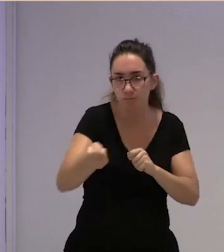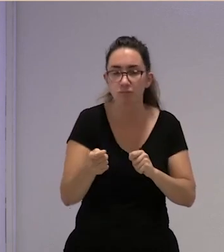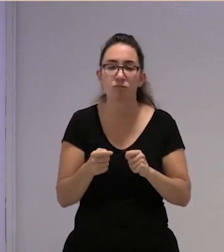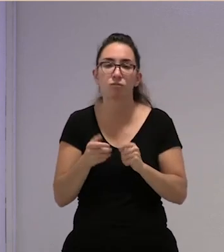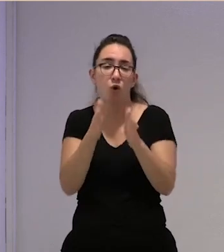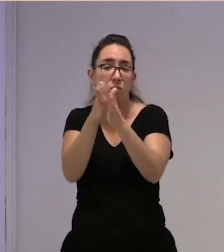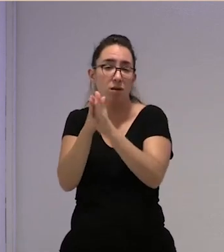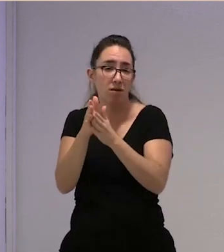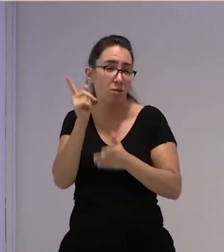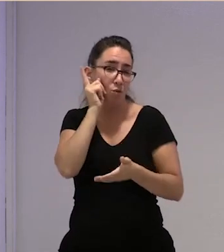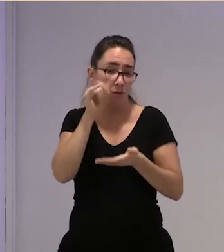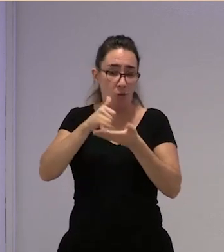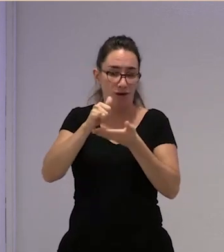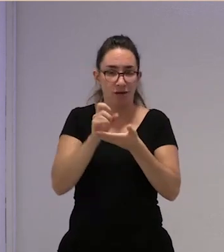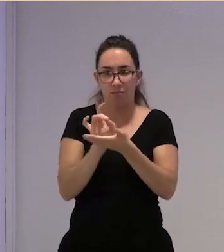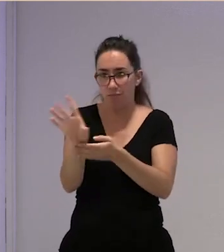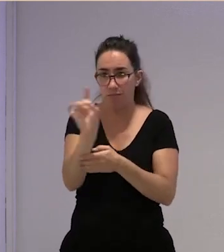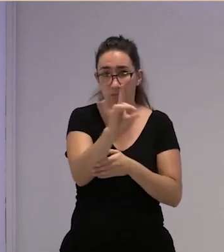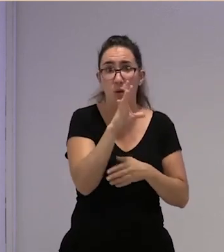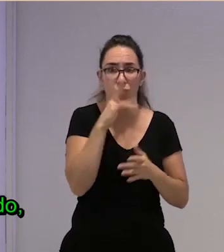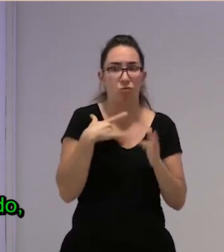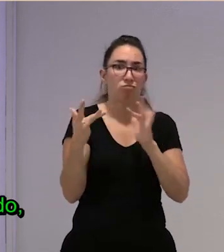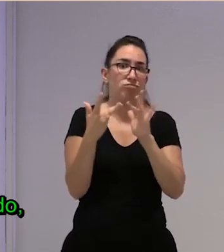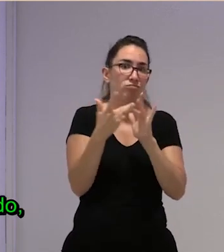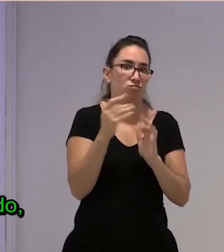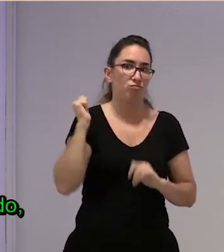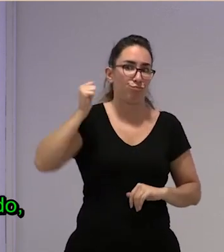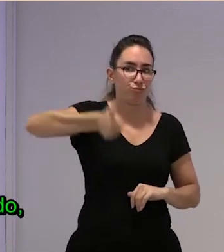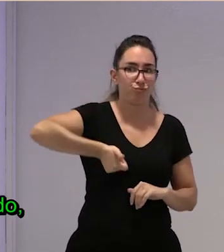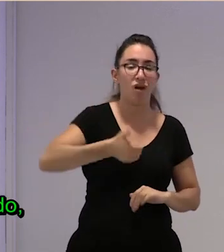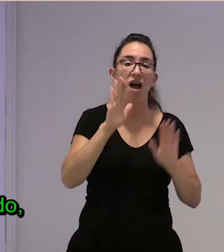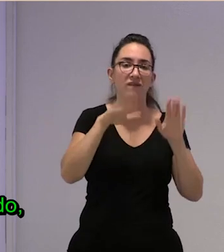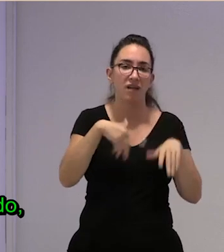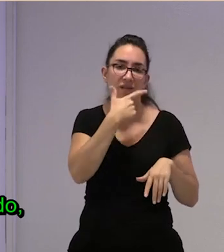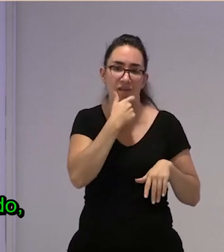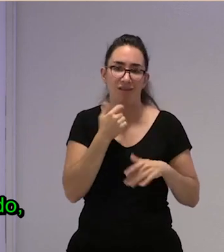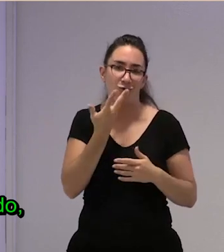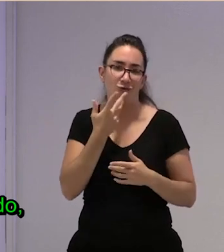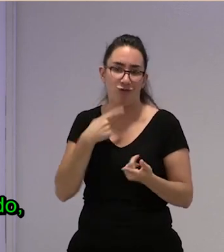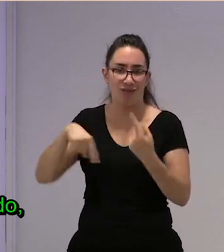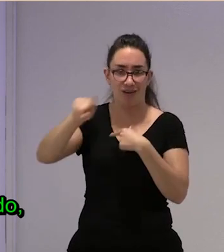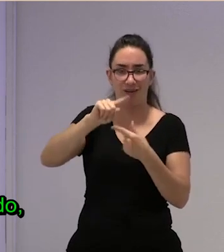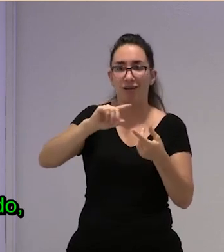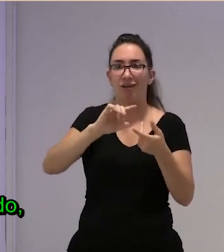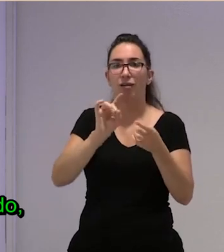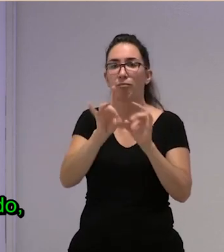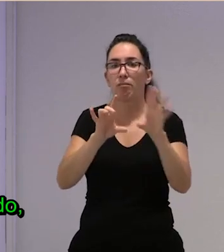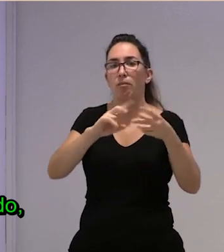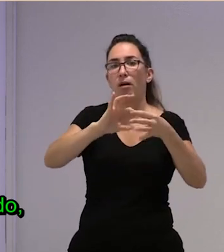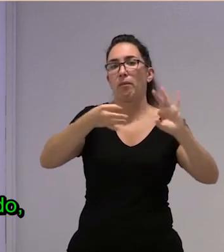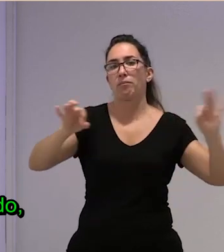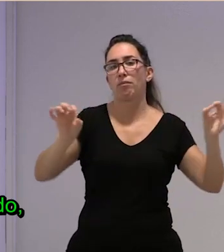whatsapp como hemos trabajado tanto tiempo con tanta gente pues se crean cadenas y demás se va pasando y ya la gente pues